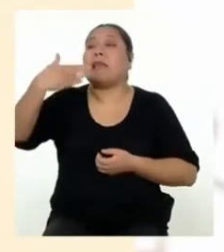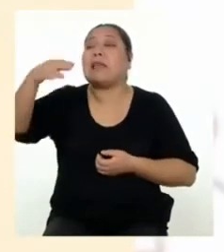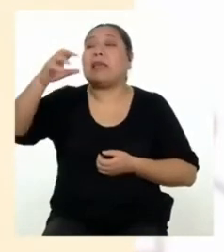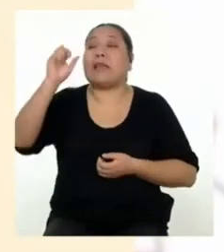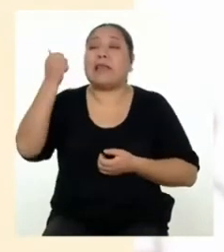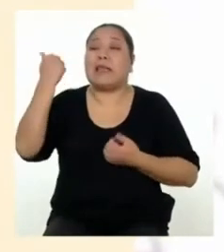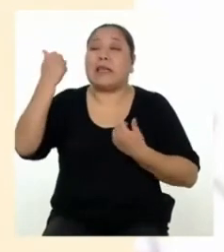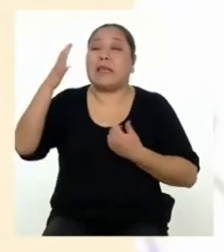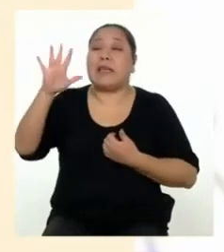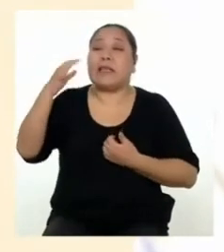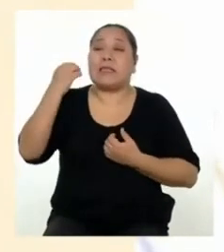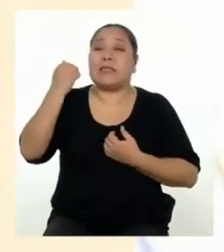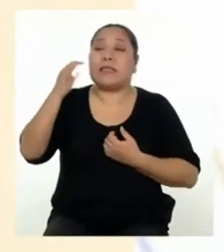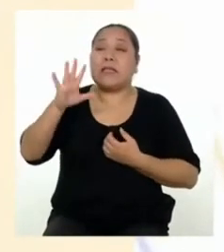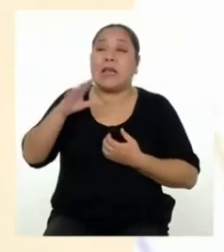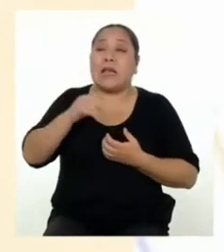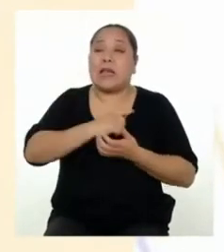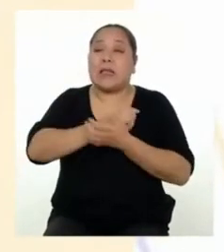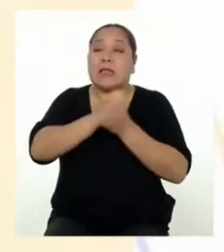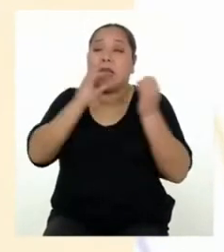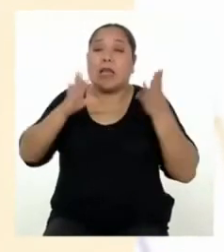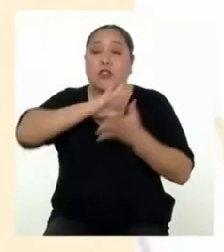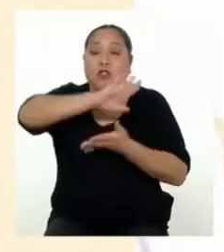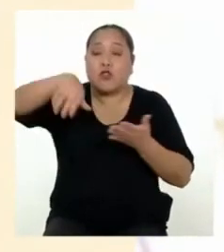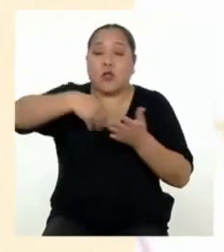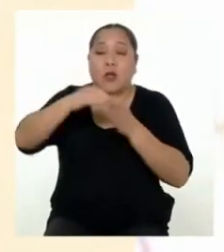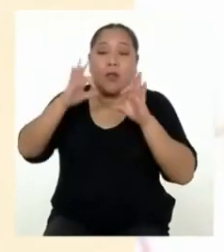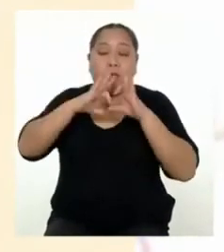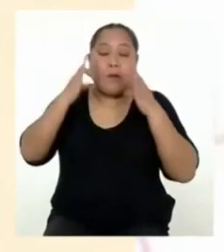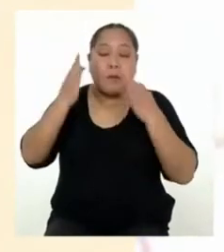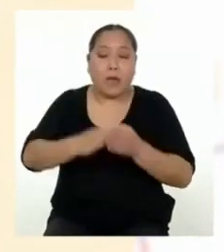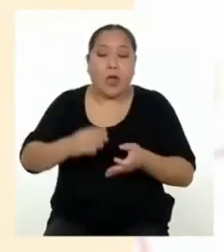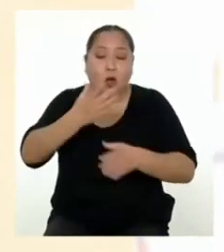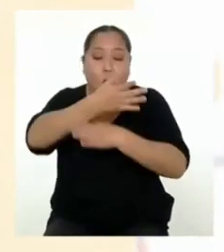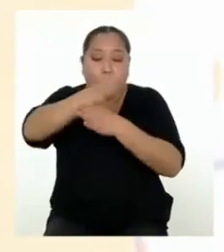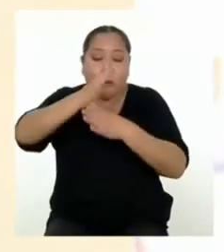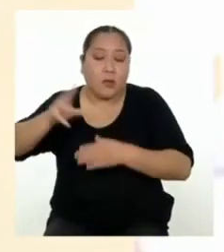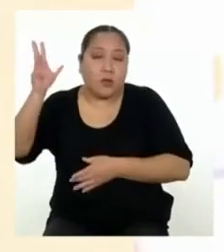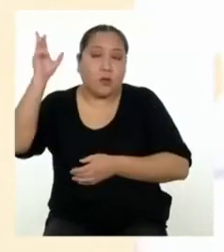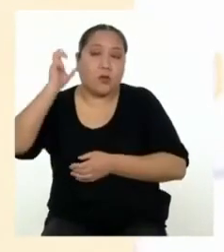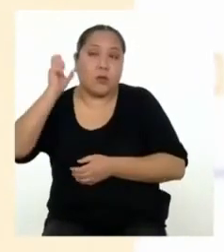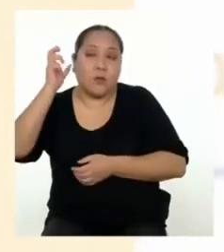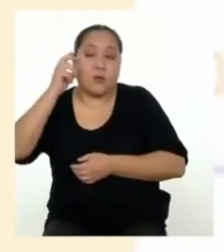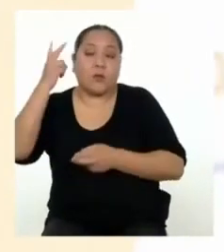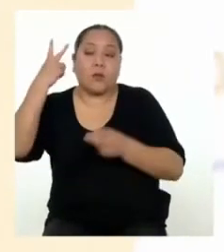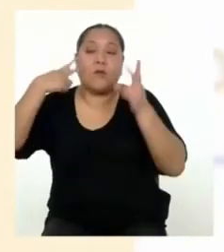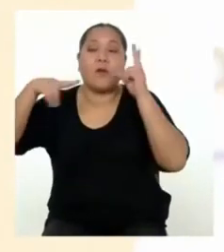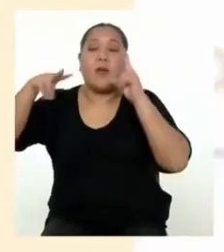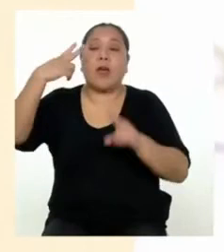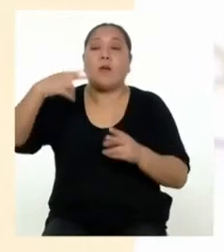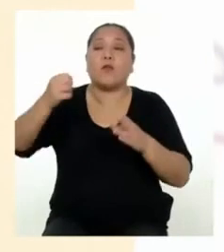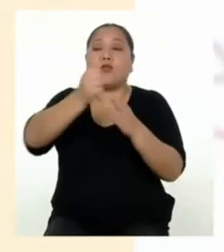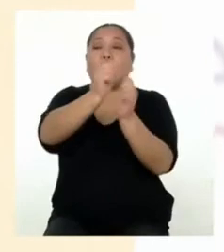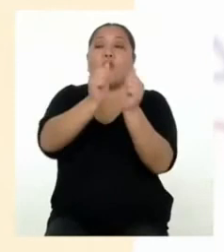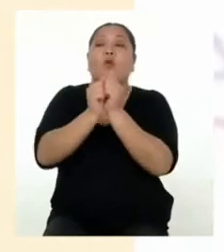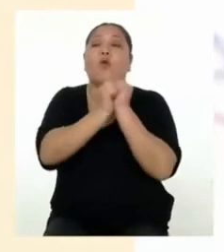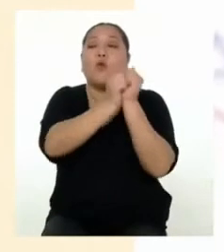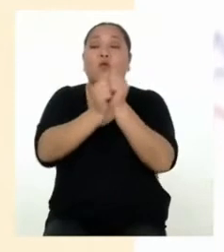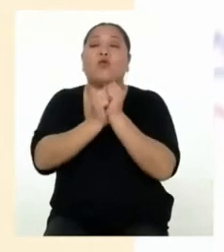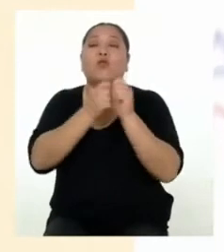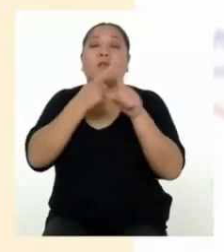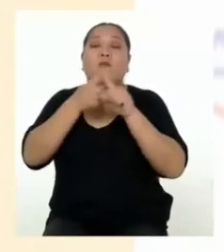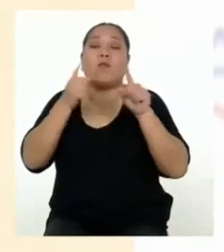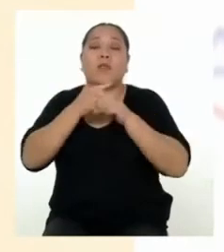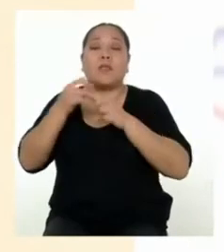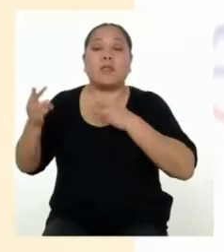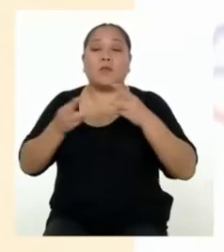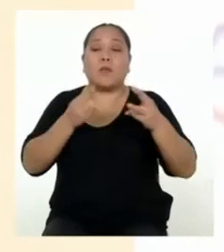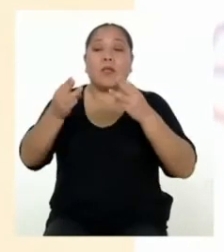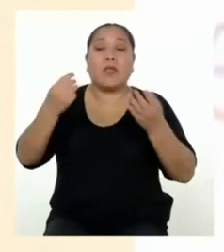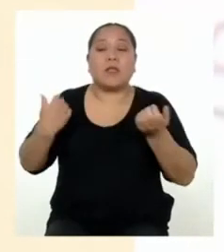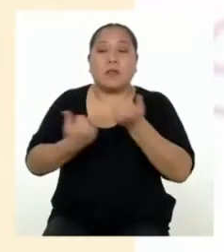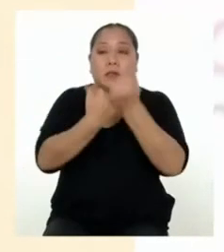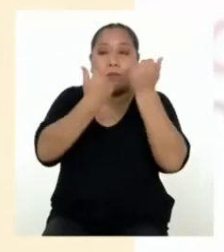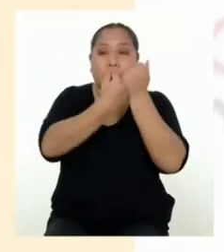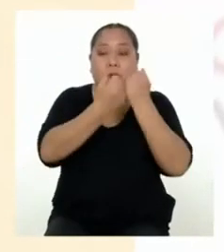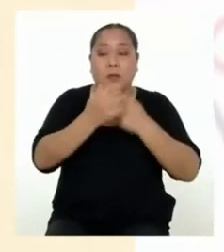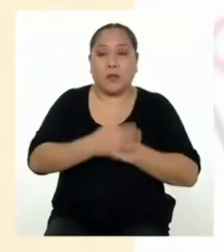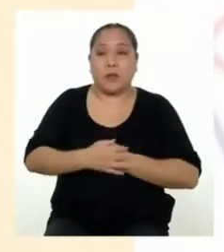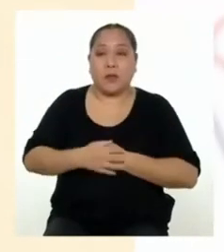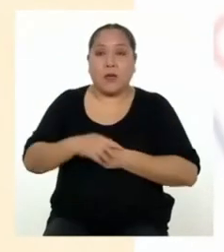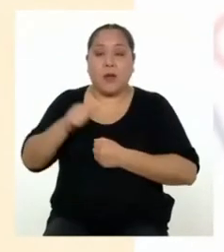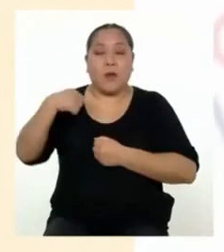reunión con toda la familia en la que compartamos, escuchemos y veamos juntas y juntos diversos medios para apoyarnos.